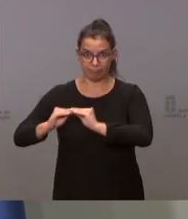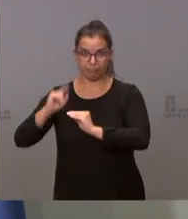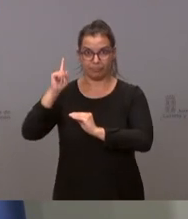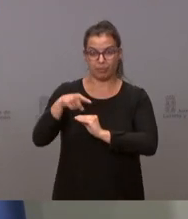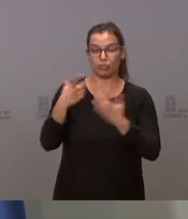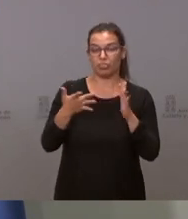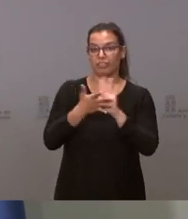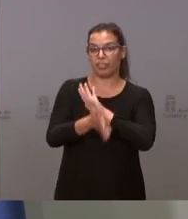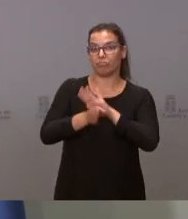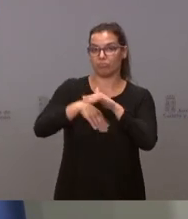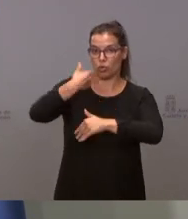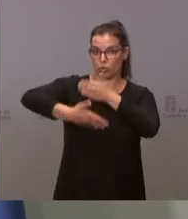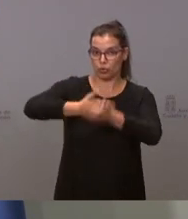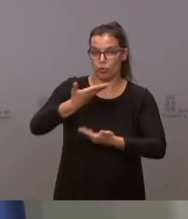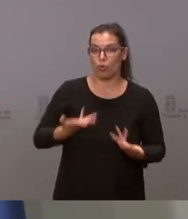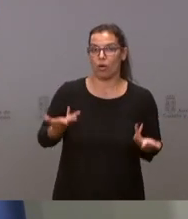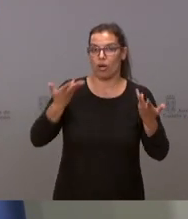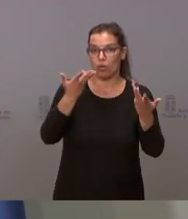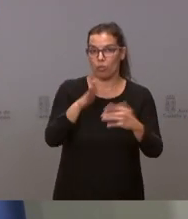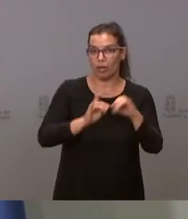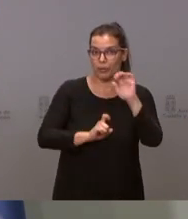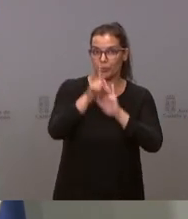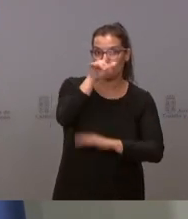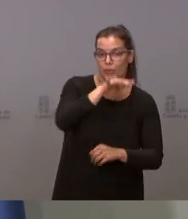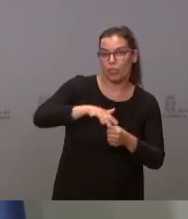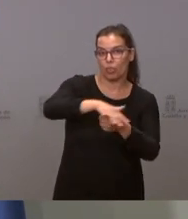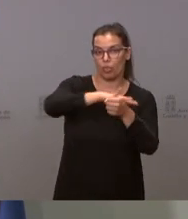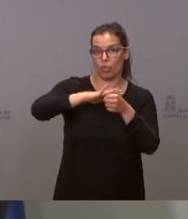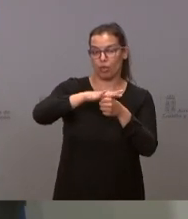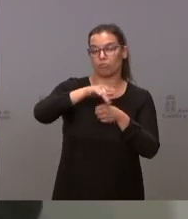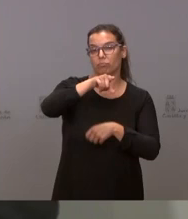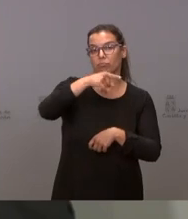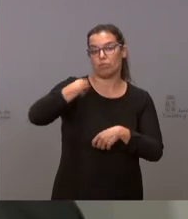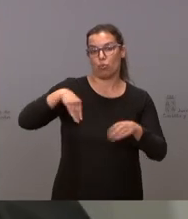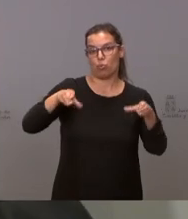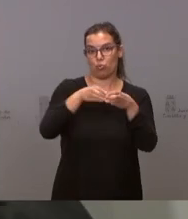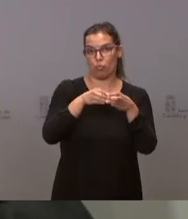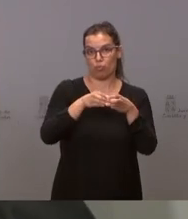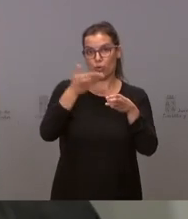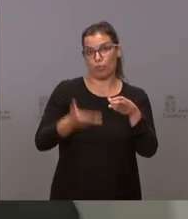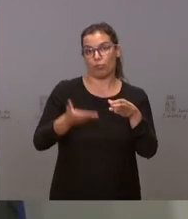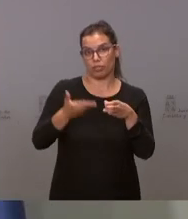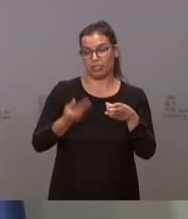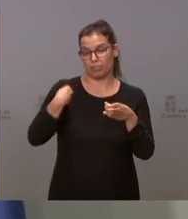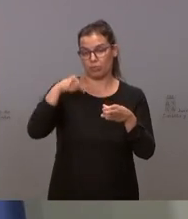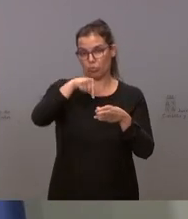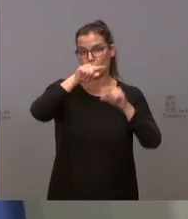continuamos ayudando al desarrollo de este importante grupo en la provincia de León.